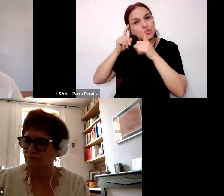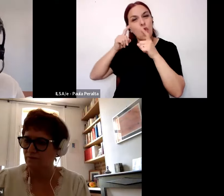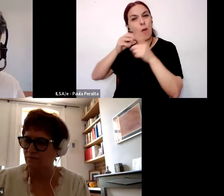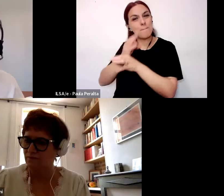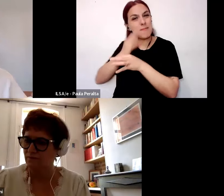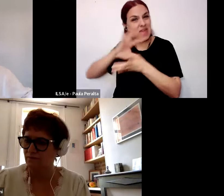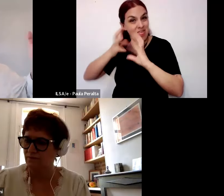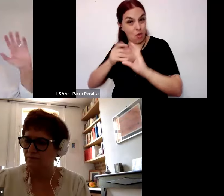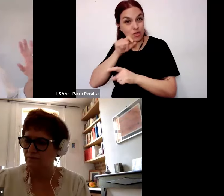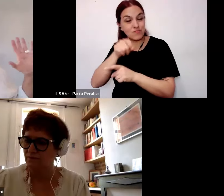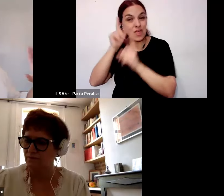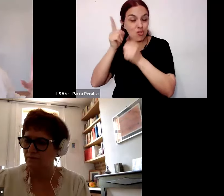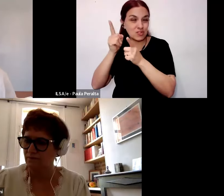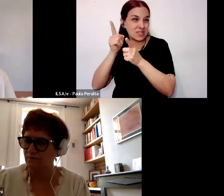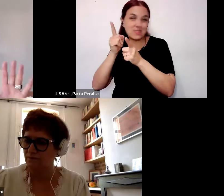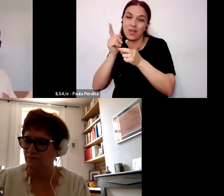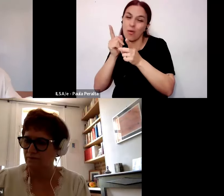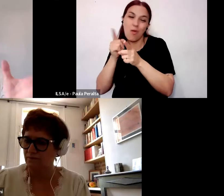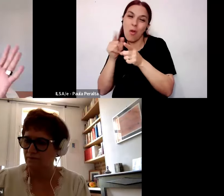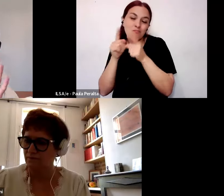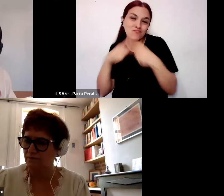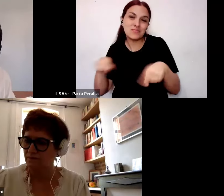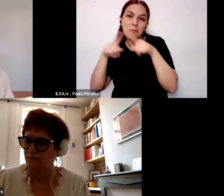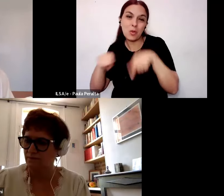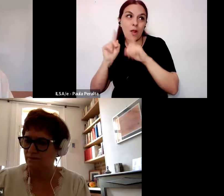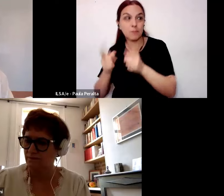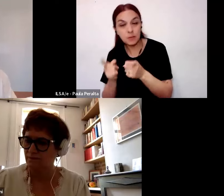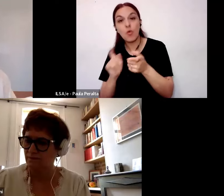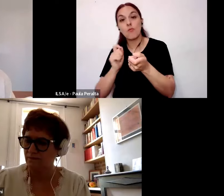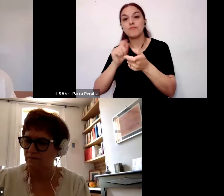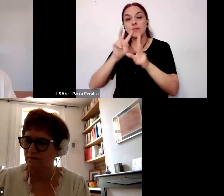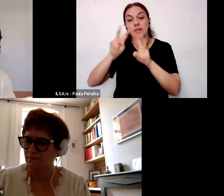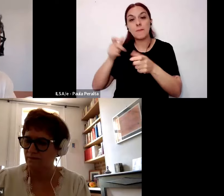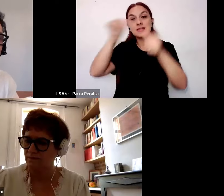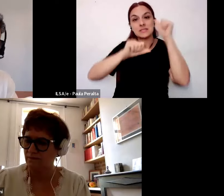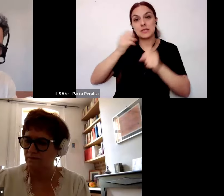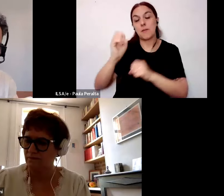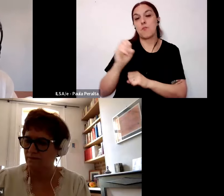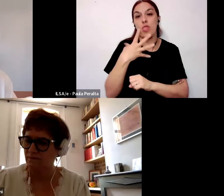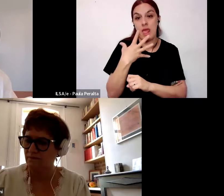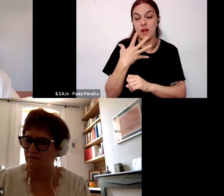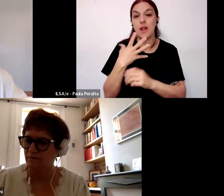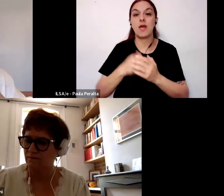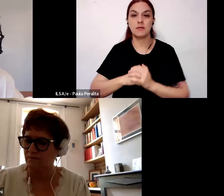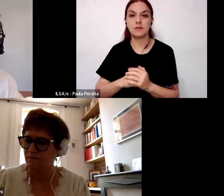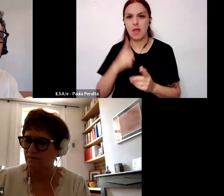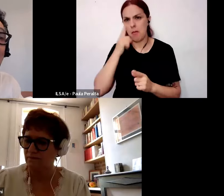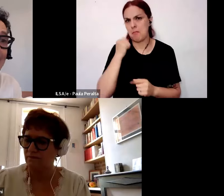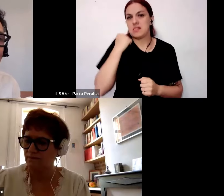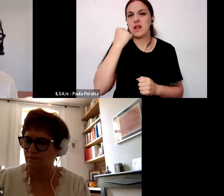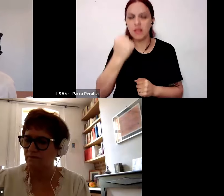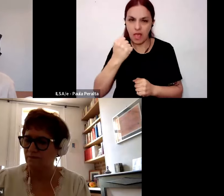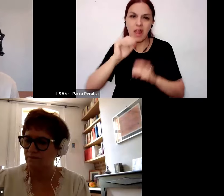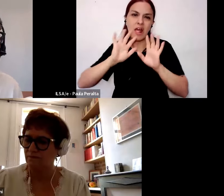los docentes desde una concepción de ciencia moderna de inversión tecnocrática occidental patriarcal que